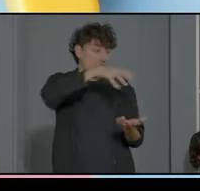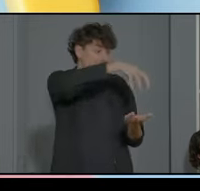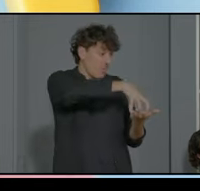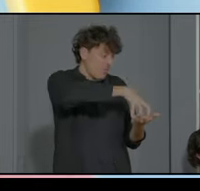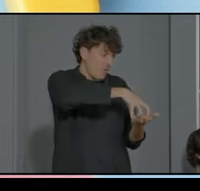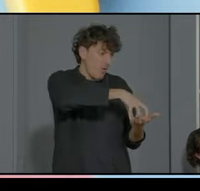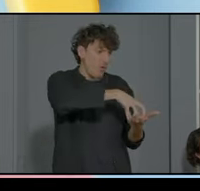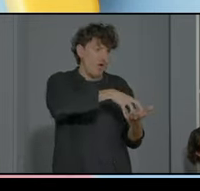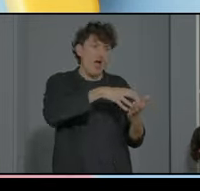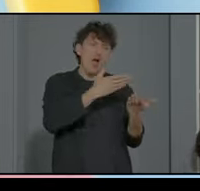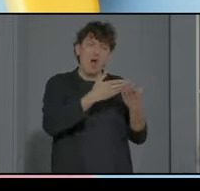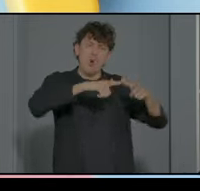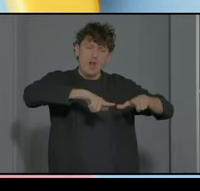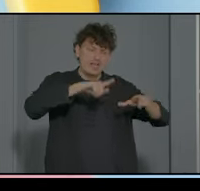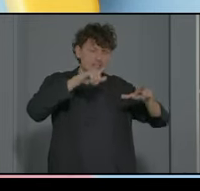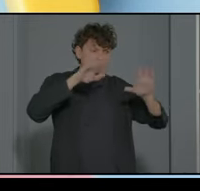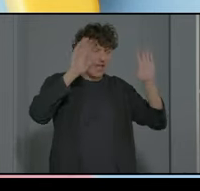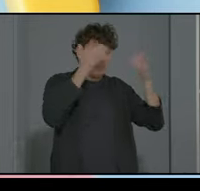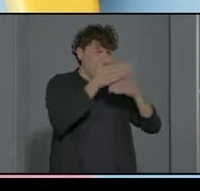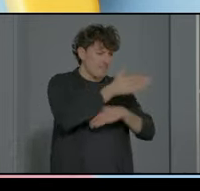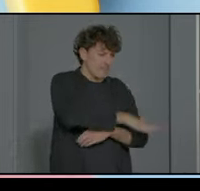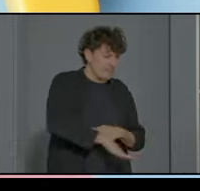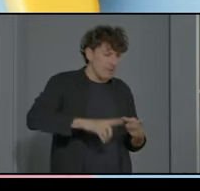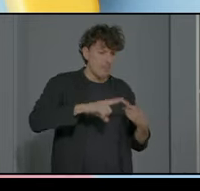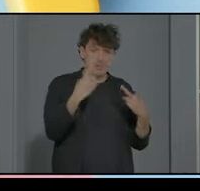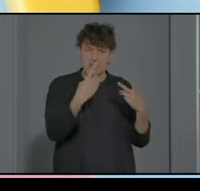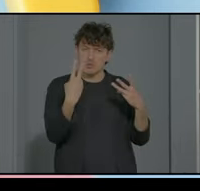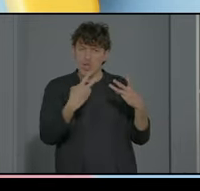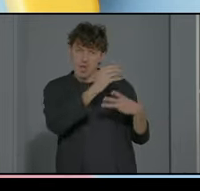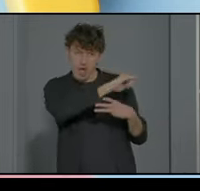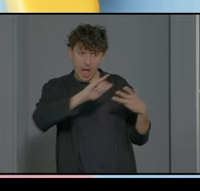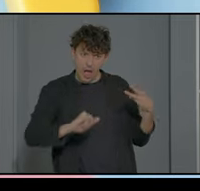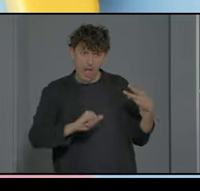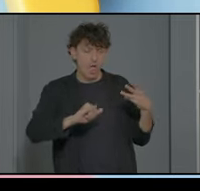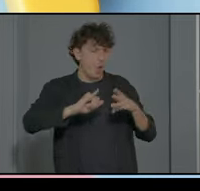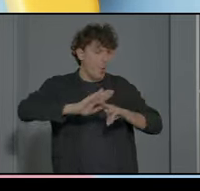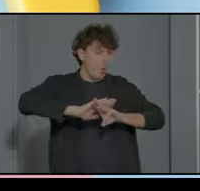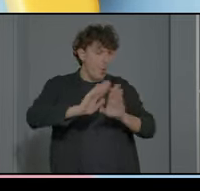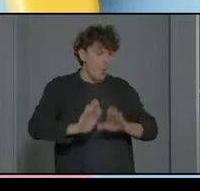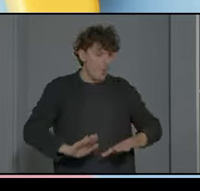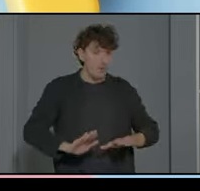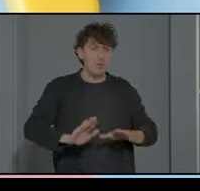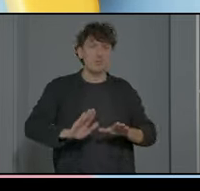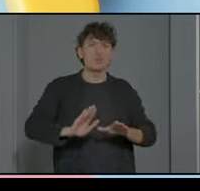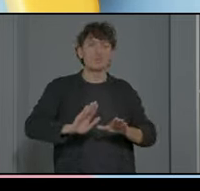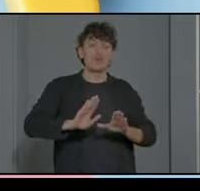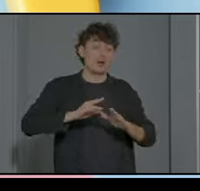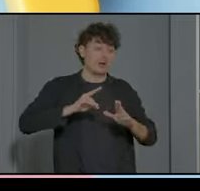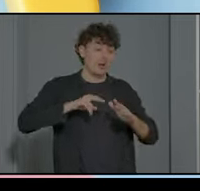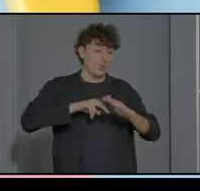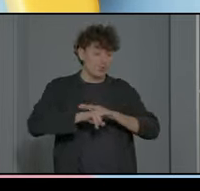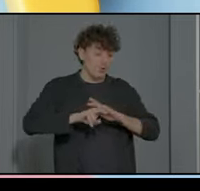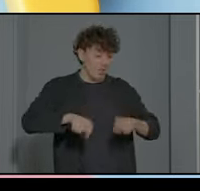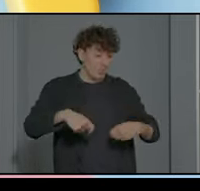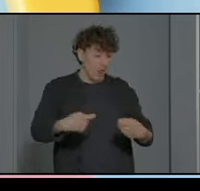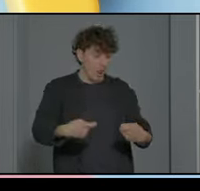infantil primaria y educación secundaria y por último hemos incluido como recurso natural que ofrece el